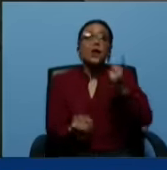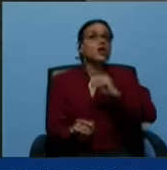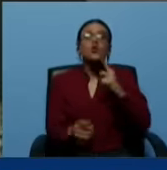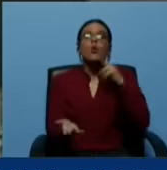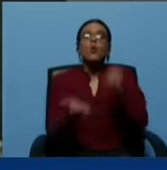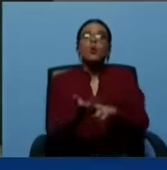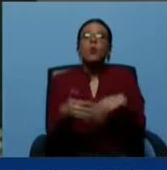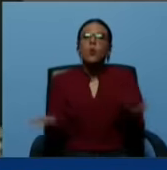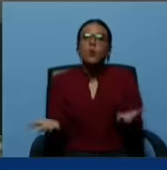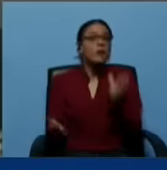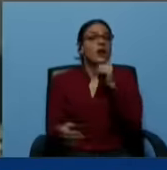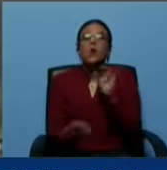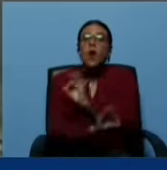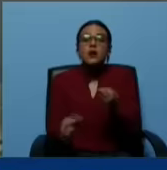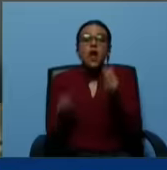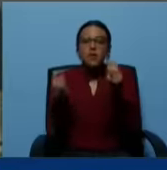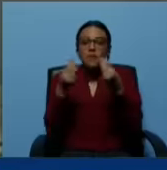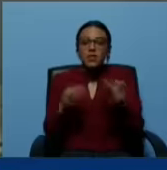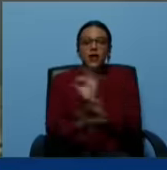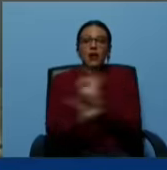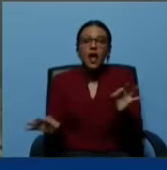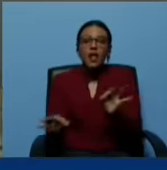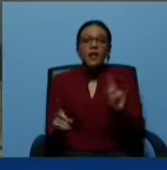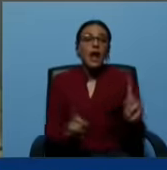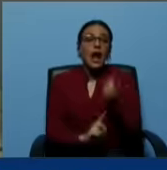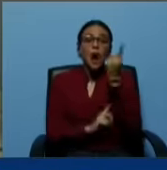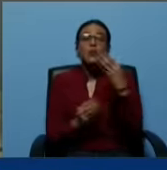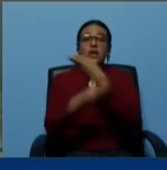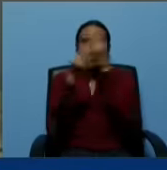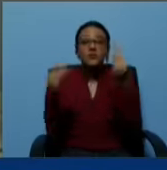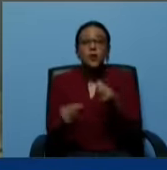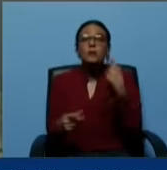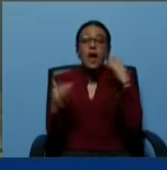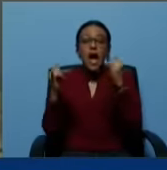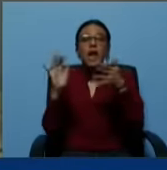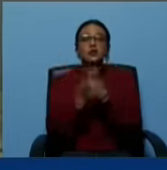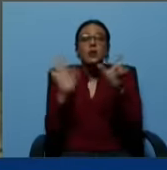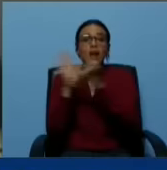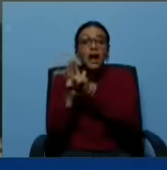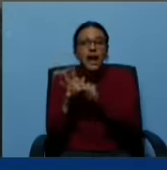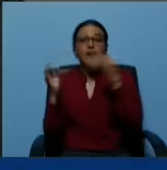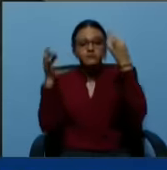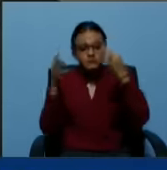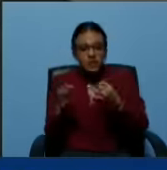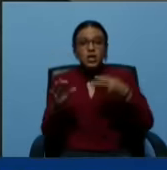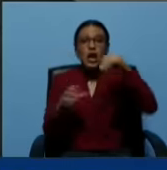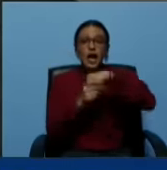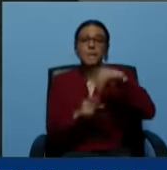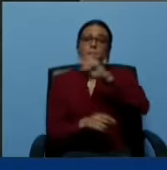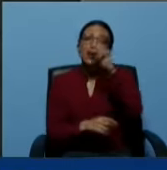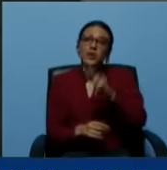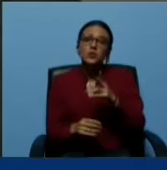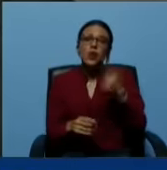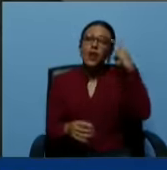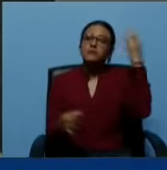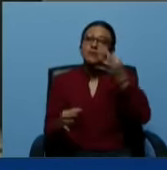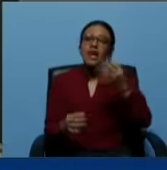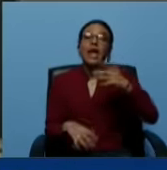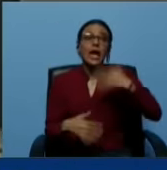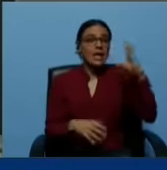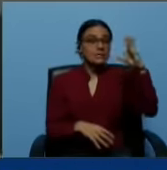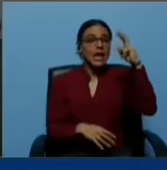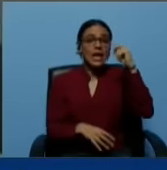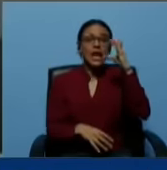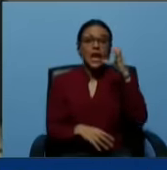existido. La única manera que existe en el ordenamiento jurídico y constitucional de nuestro país para que la sala electoral